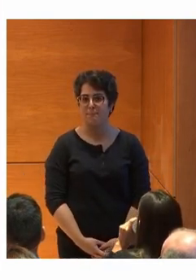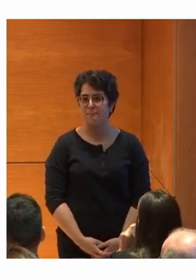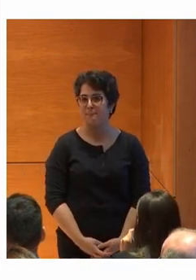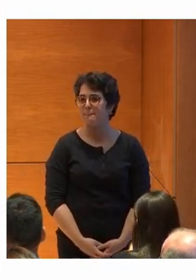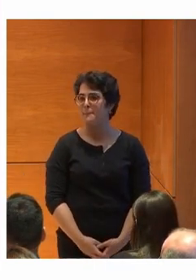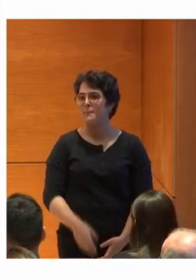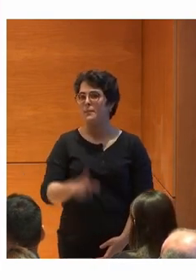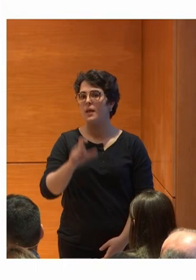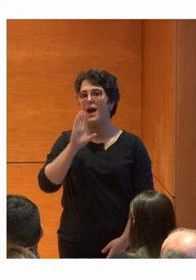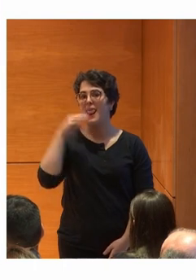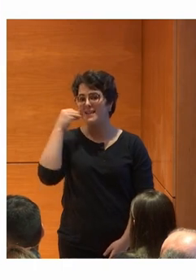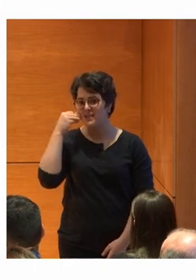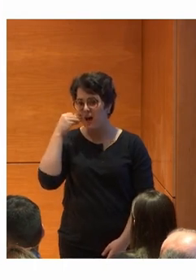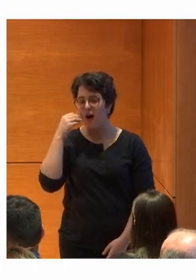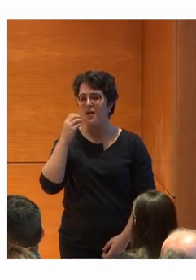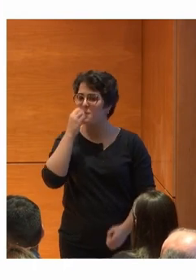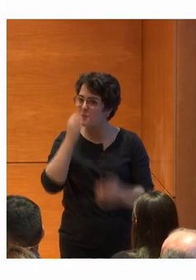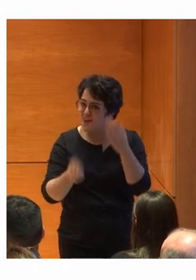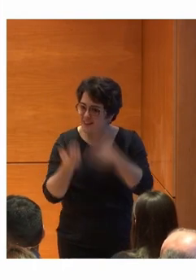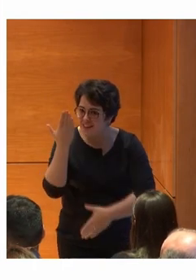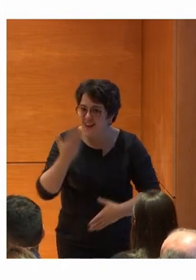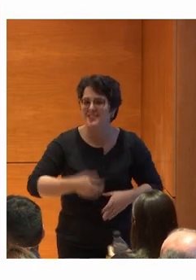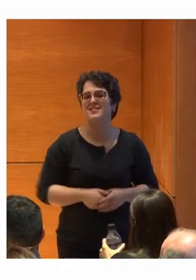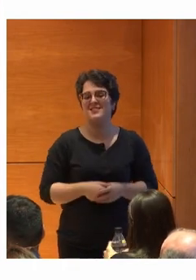A la vez Buenos días